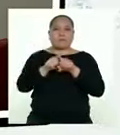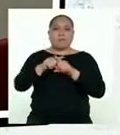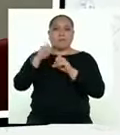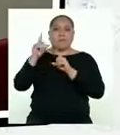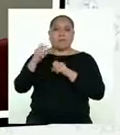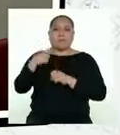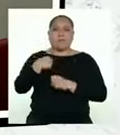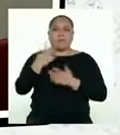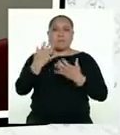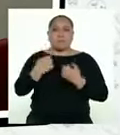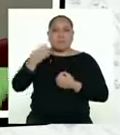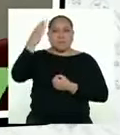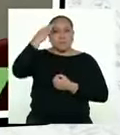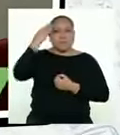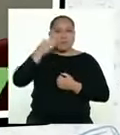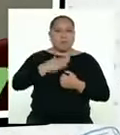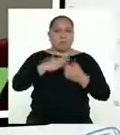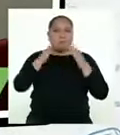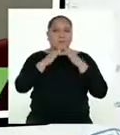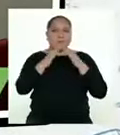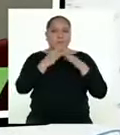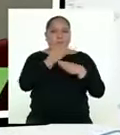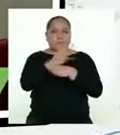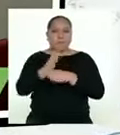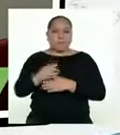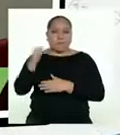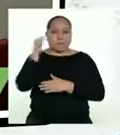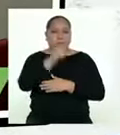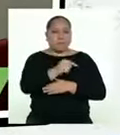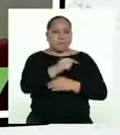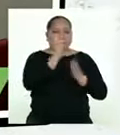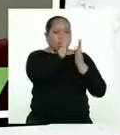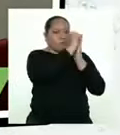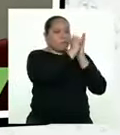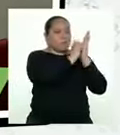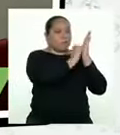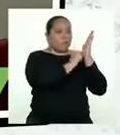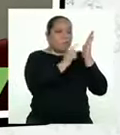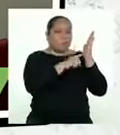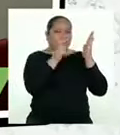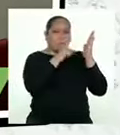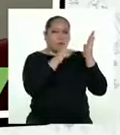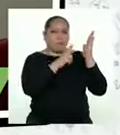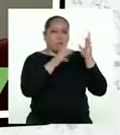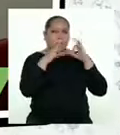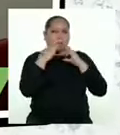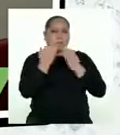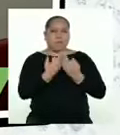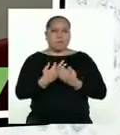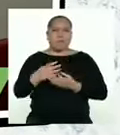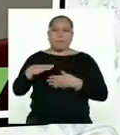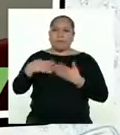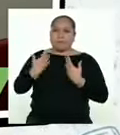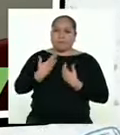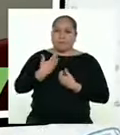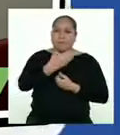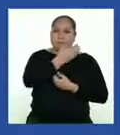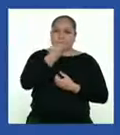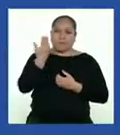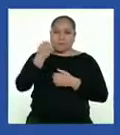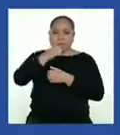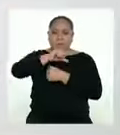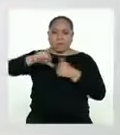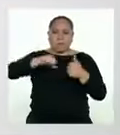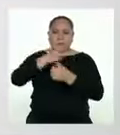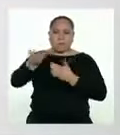Yo quisiera saber si en mi casa comparto este texto y lo leemos en familia. ¿Podremos tener una mejor convivencia?